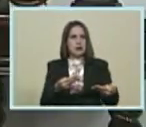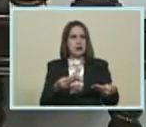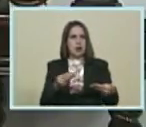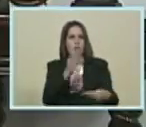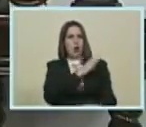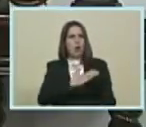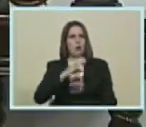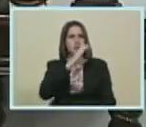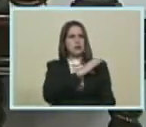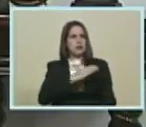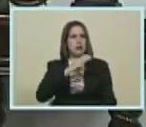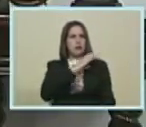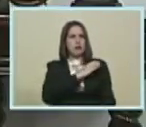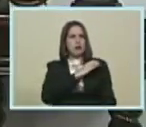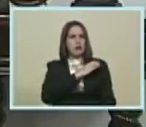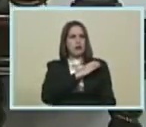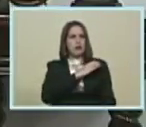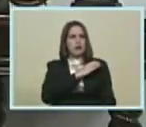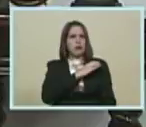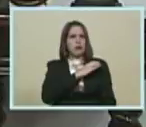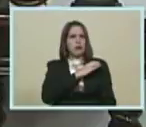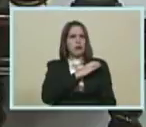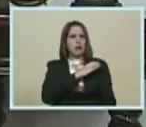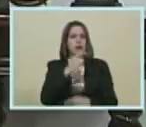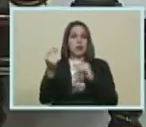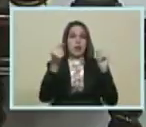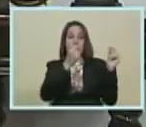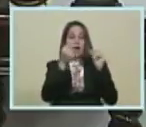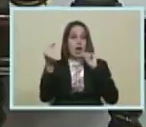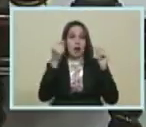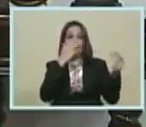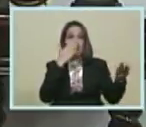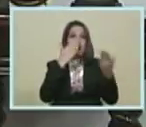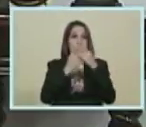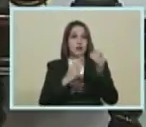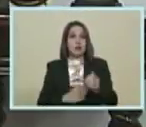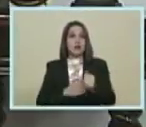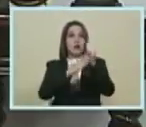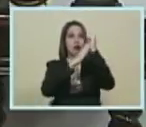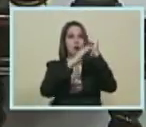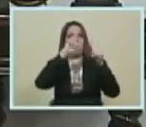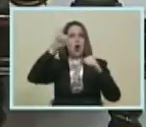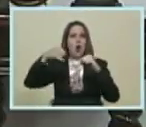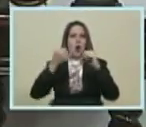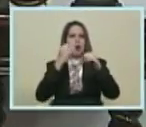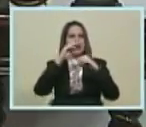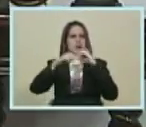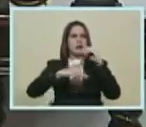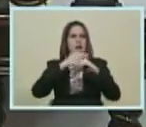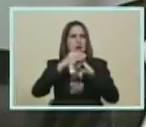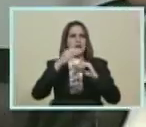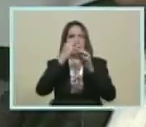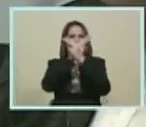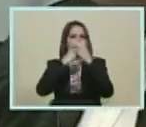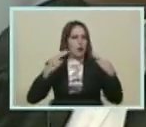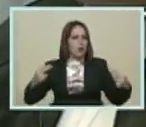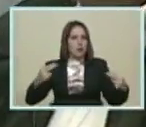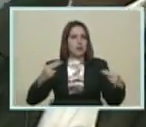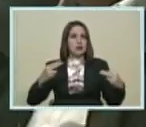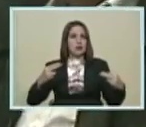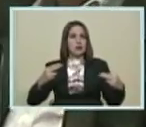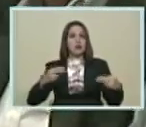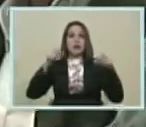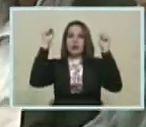comisión De diálogo Encabezada Por el doctor Jorge Rodríguez Lo ratifico Mi compromiso